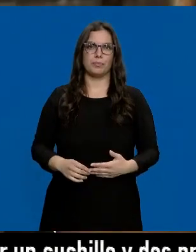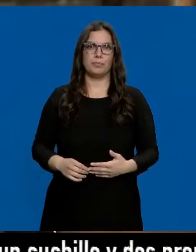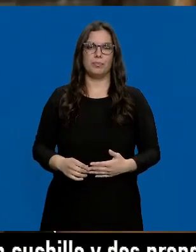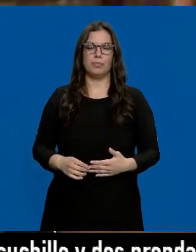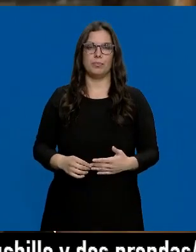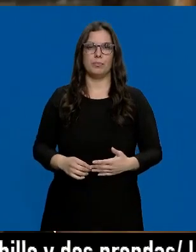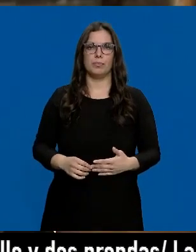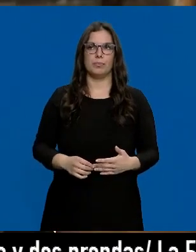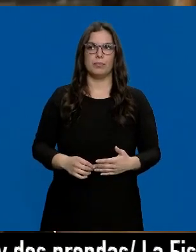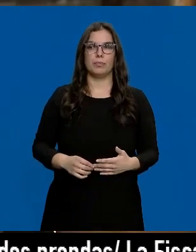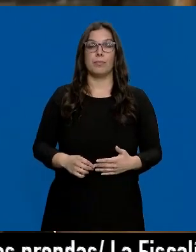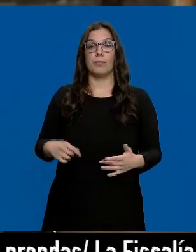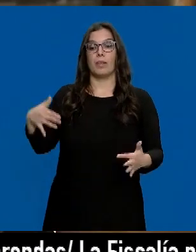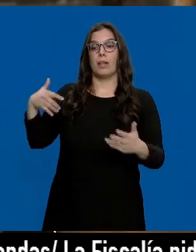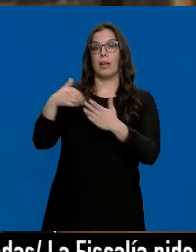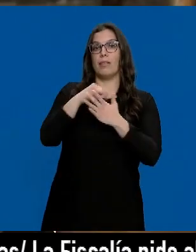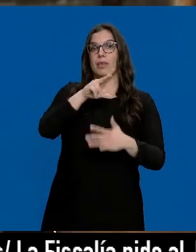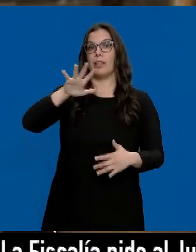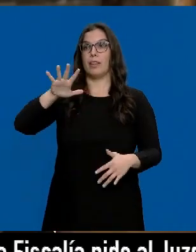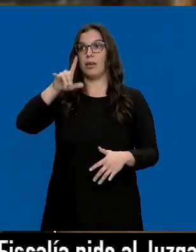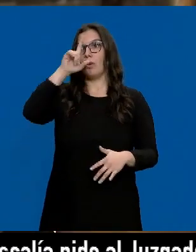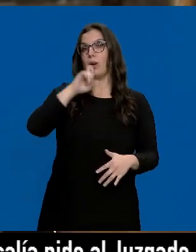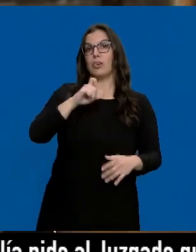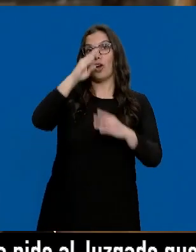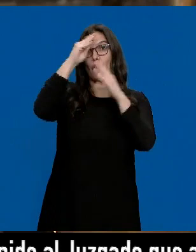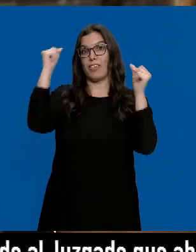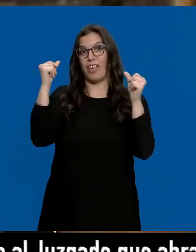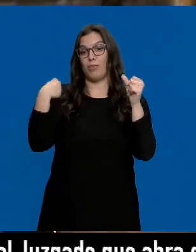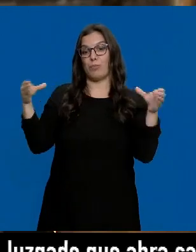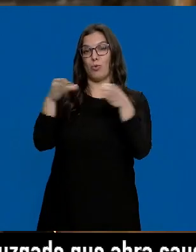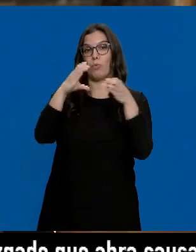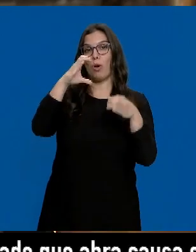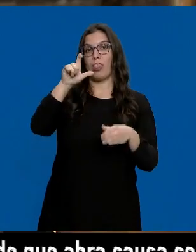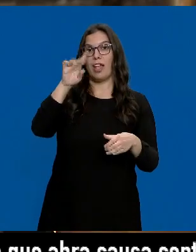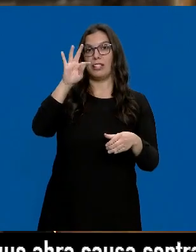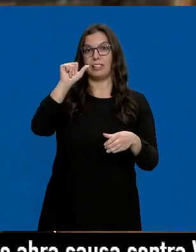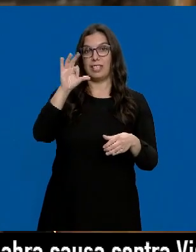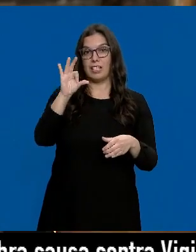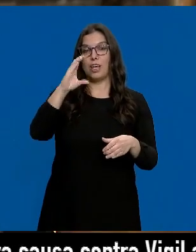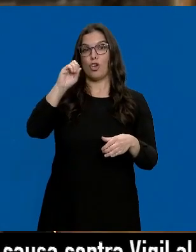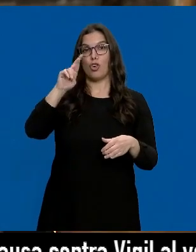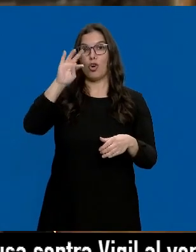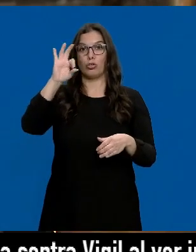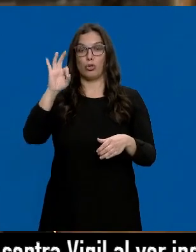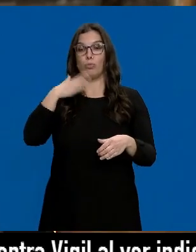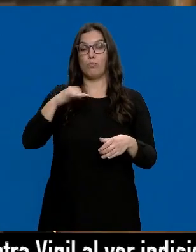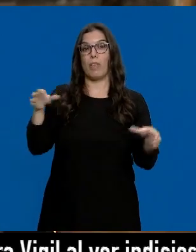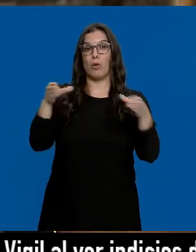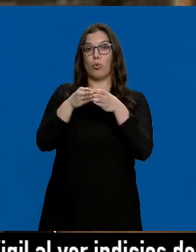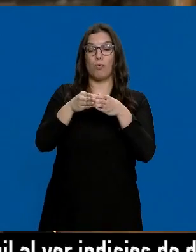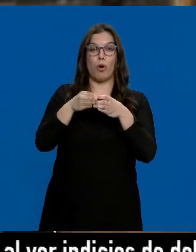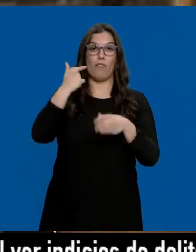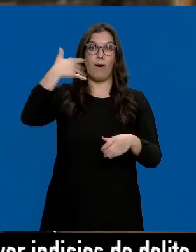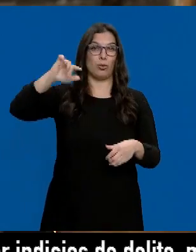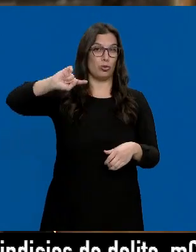Se nos olvidó durante 25 años hacer Celtas Cortos en el festival. Seguramente la banda más importante que ha dado nuestra